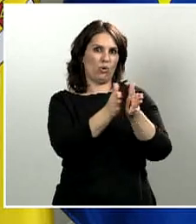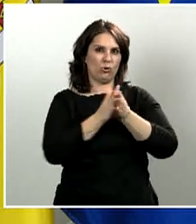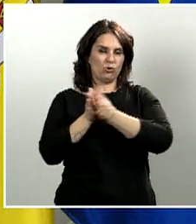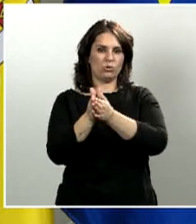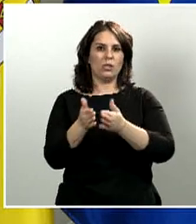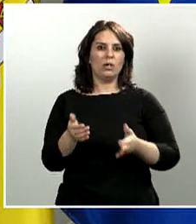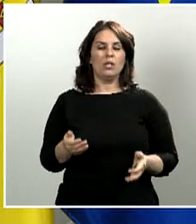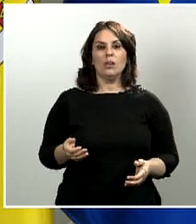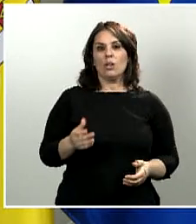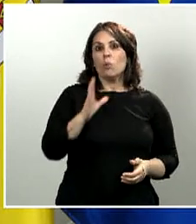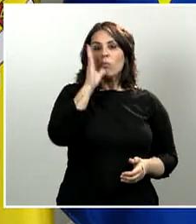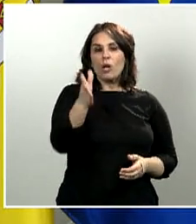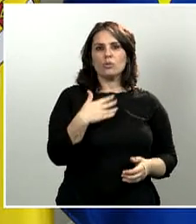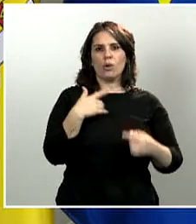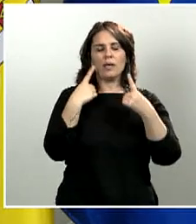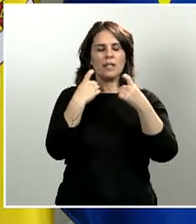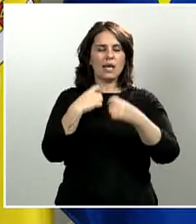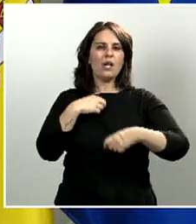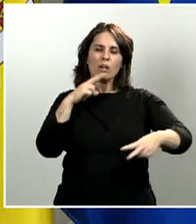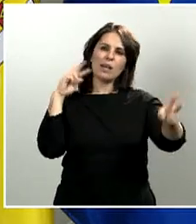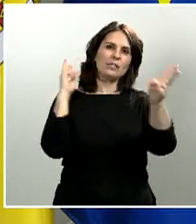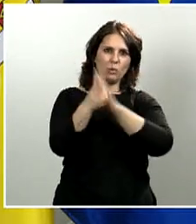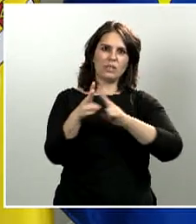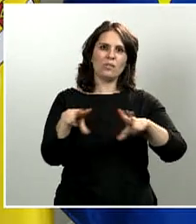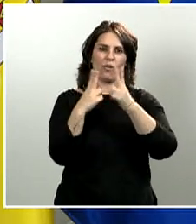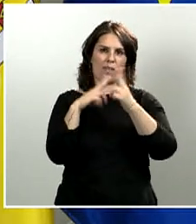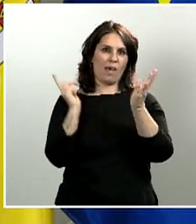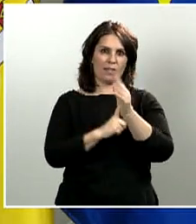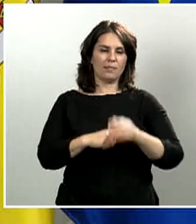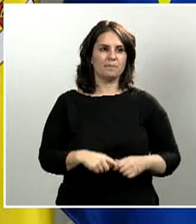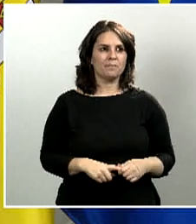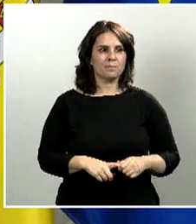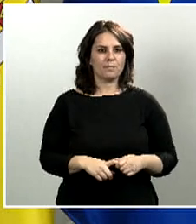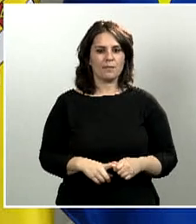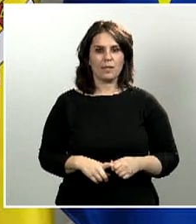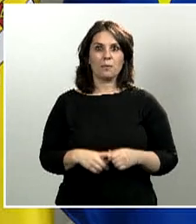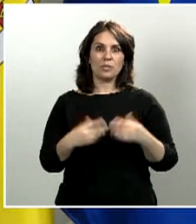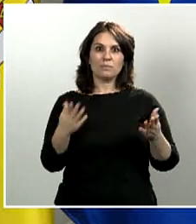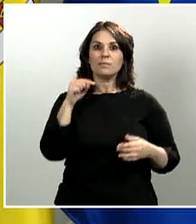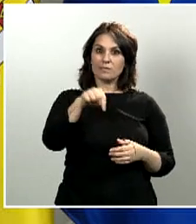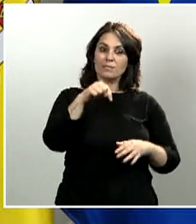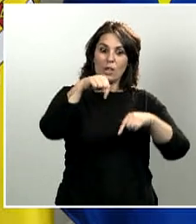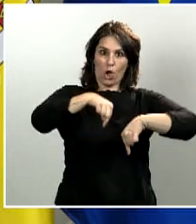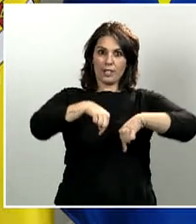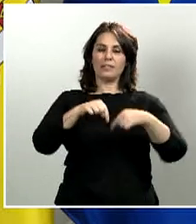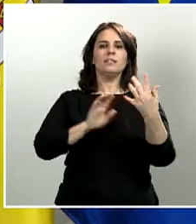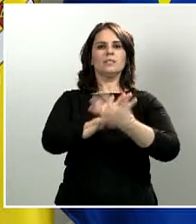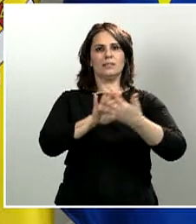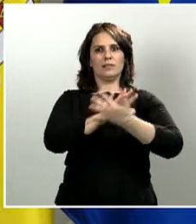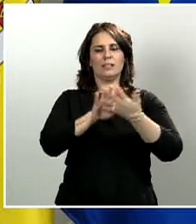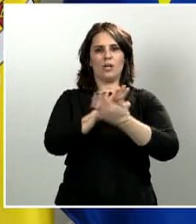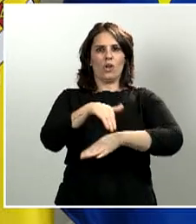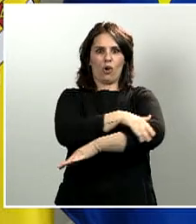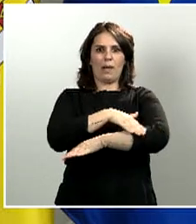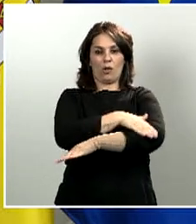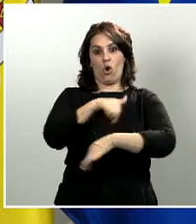es necesaria una respuesta del conjunto de la sociedad. Pues bien, eso es lo que ha estado el Gobierno haciendo desde el primer día, tratando de